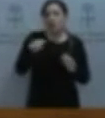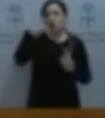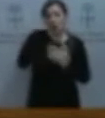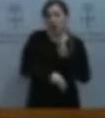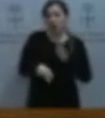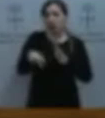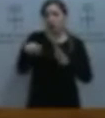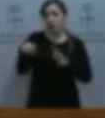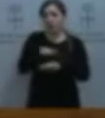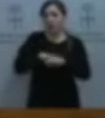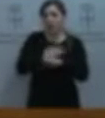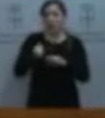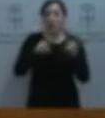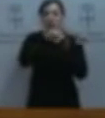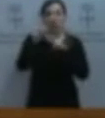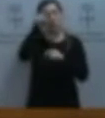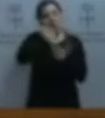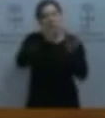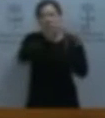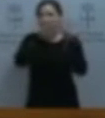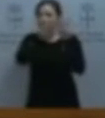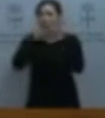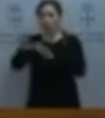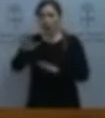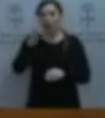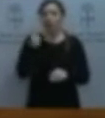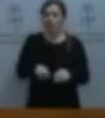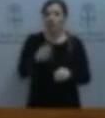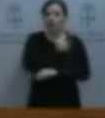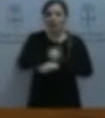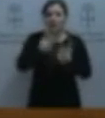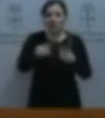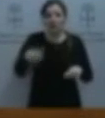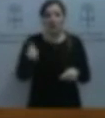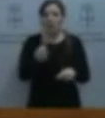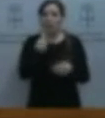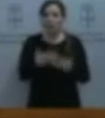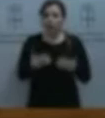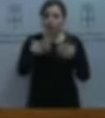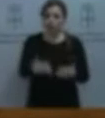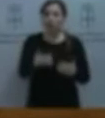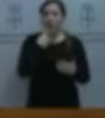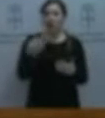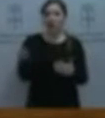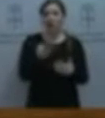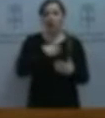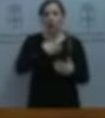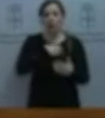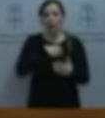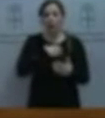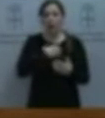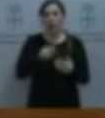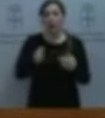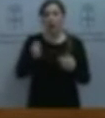Conciertos Educativos de 1985. El mismo Tribunal ha señalado, y cito literalmente, que no puede sostenerse con